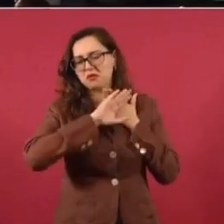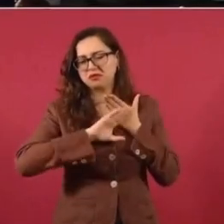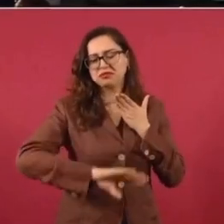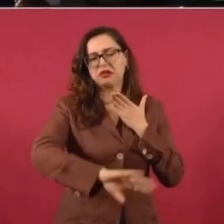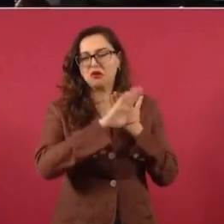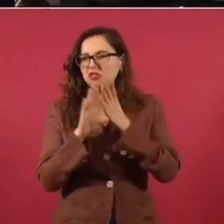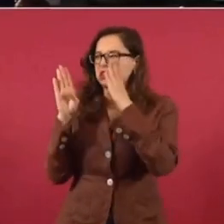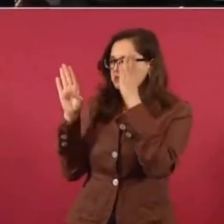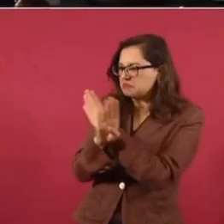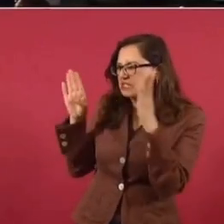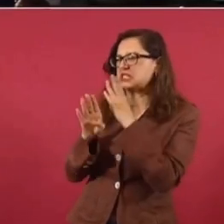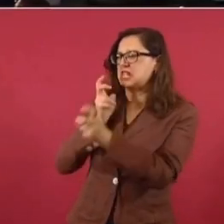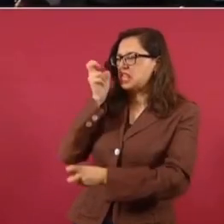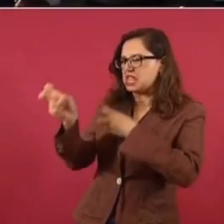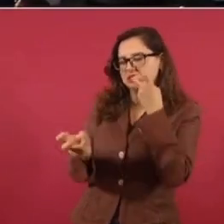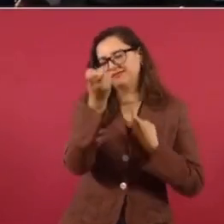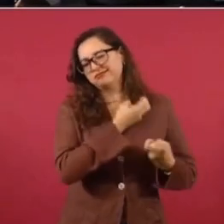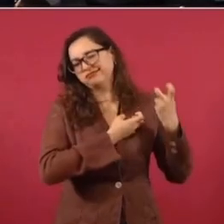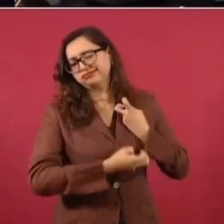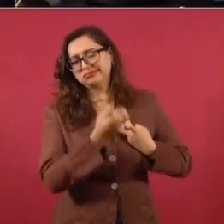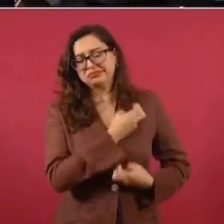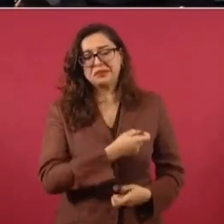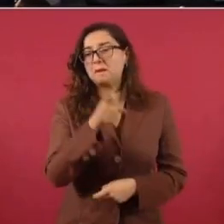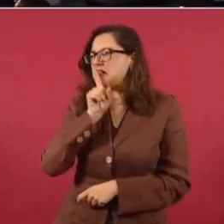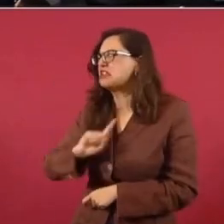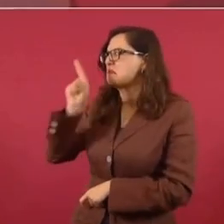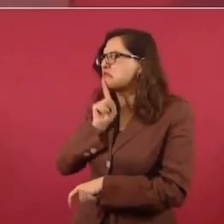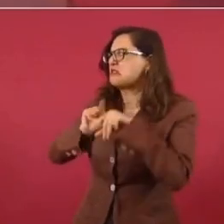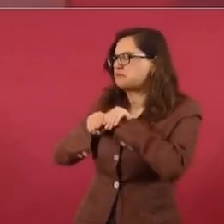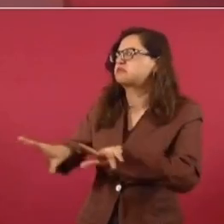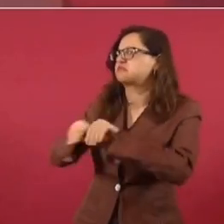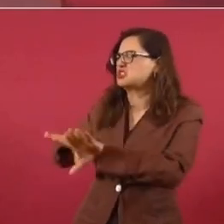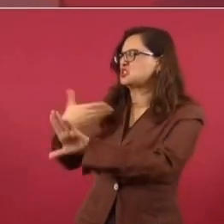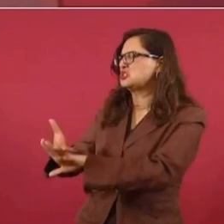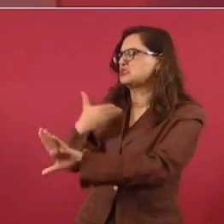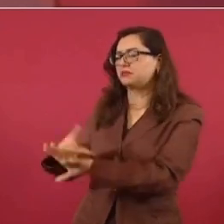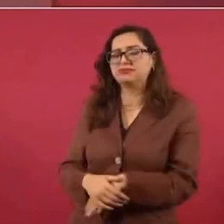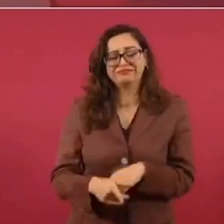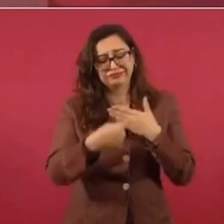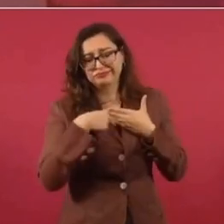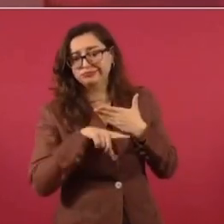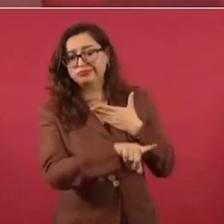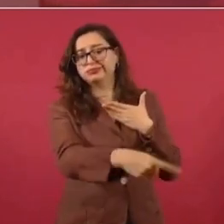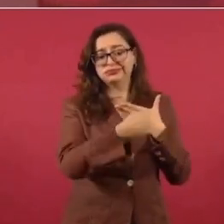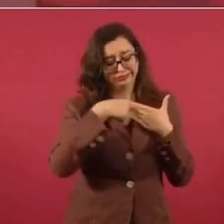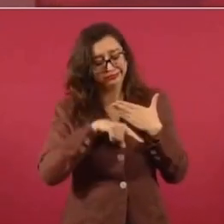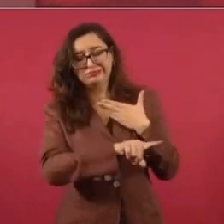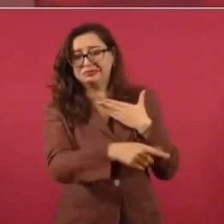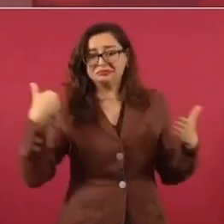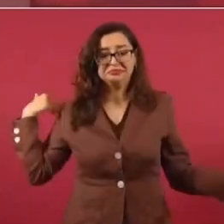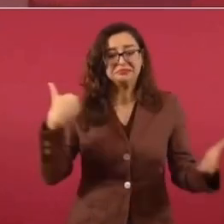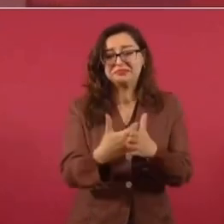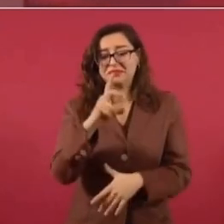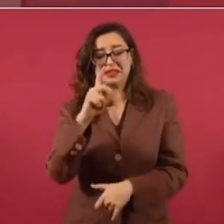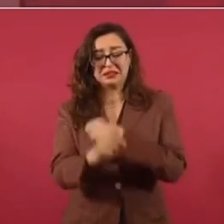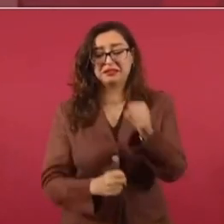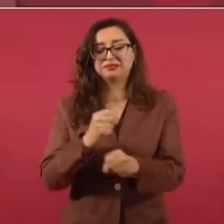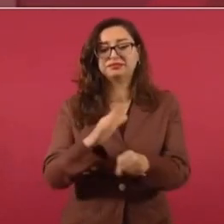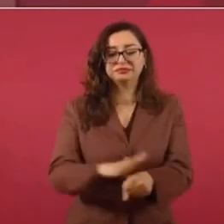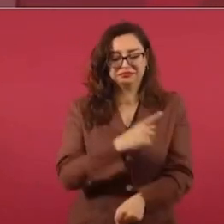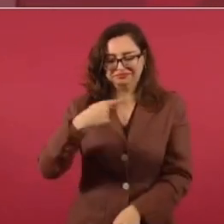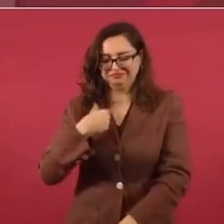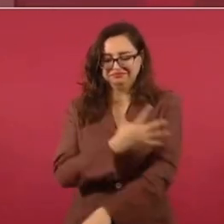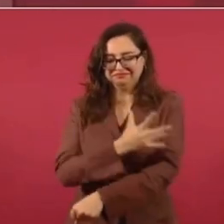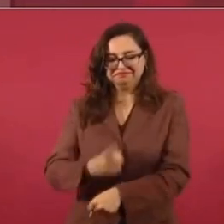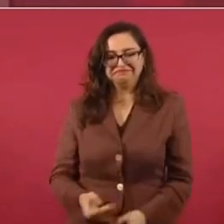calumniados. Y siempre hemos salido de la calumnia ilesos porque tenemos autoridad. Si fuésemos simuladores,